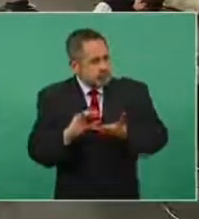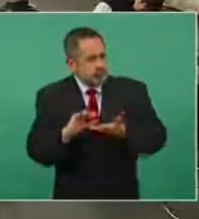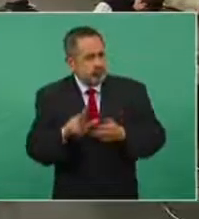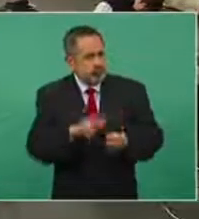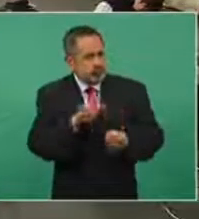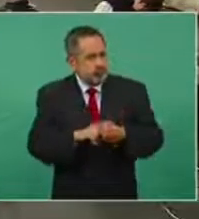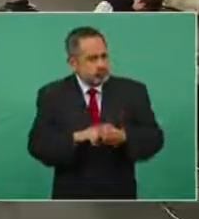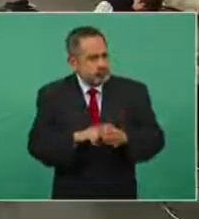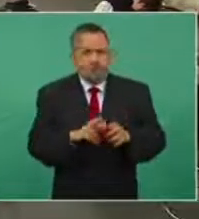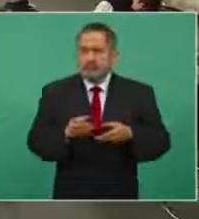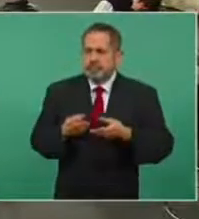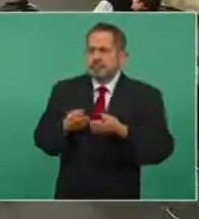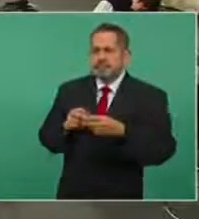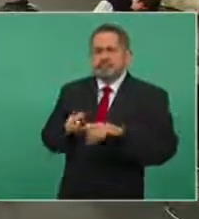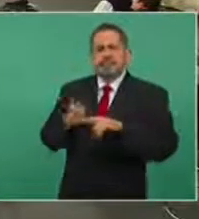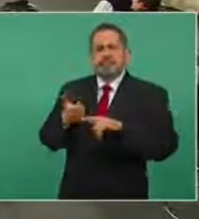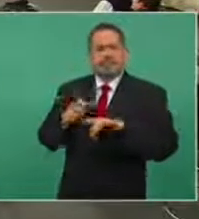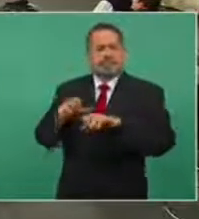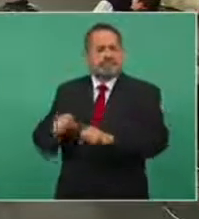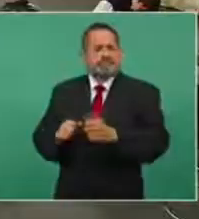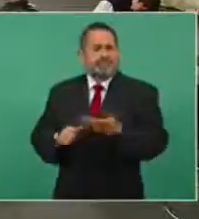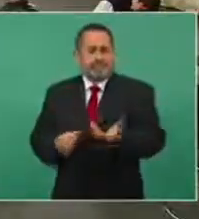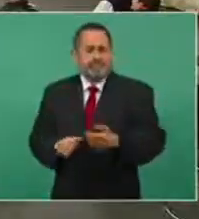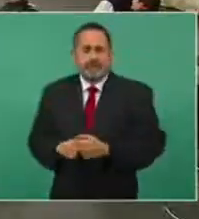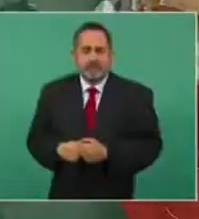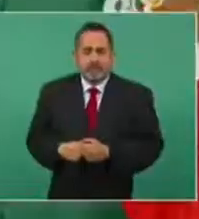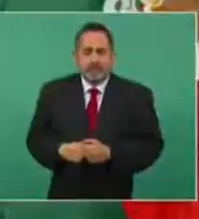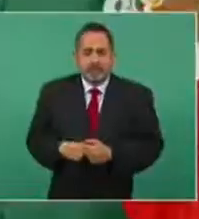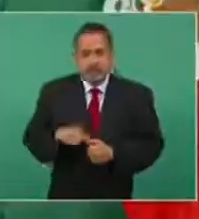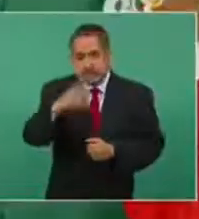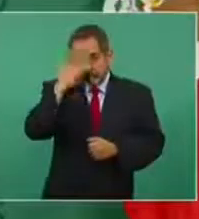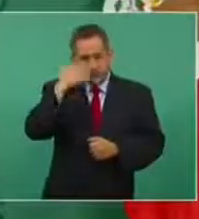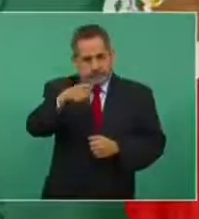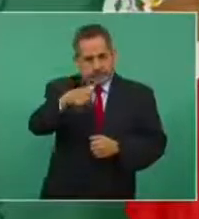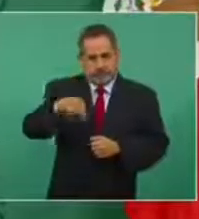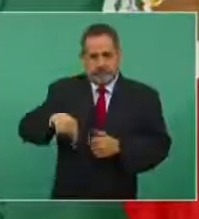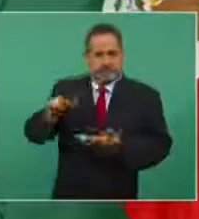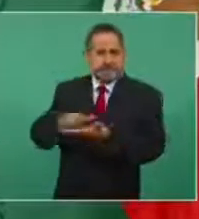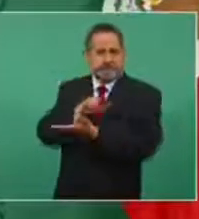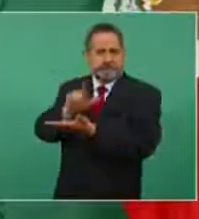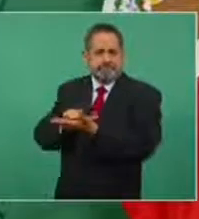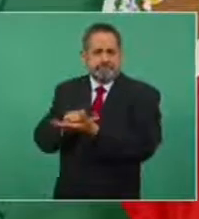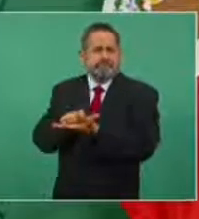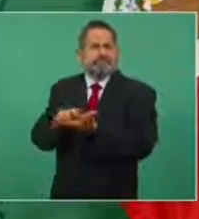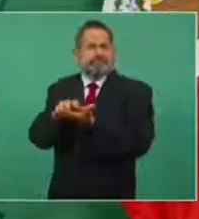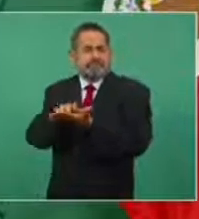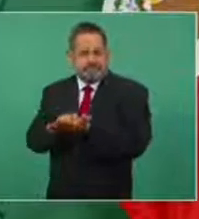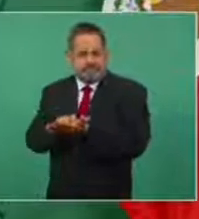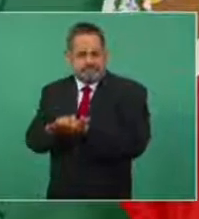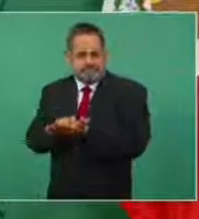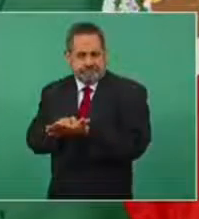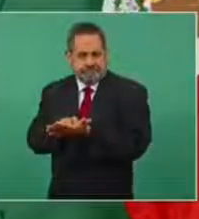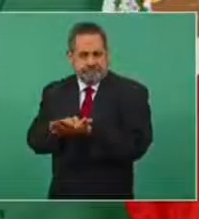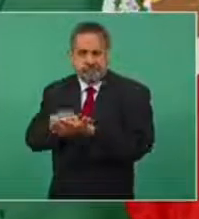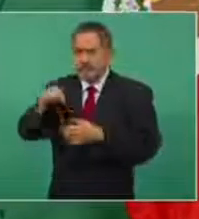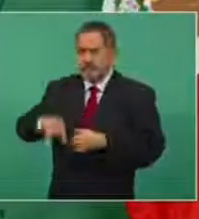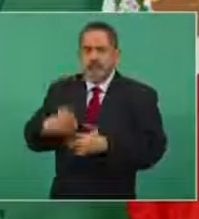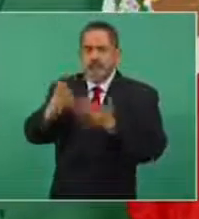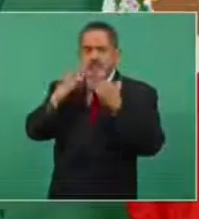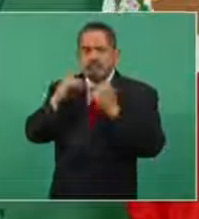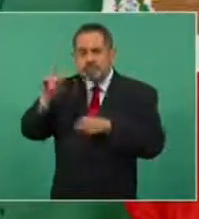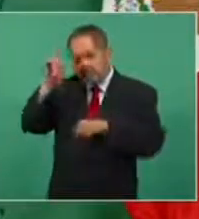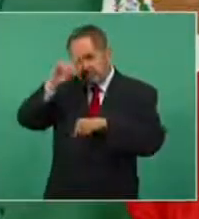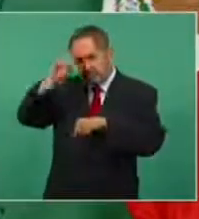Ustedes saben que aquí hay una ley de austeridad y ya no hay asesores,